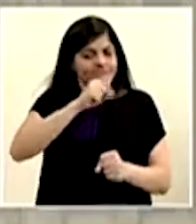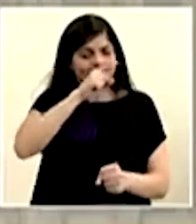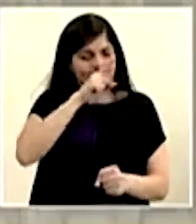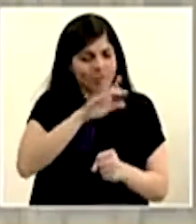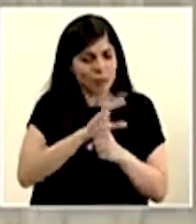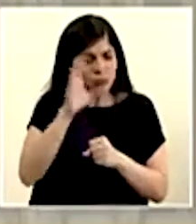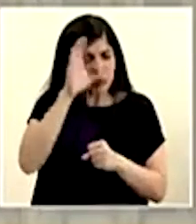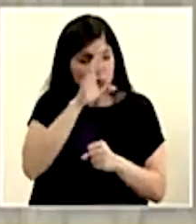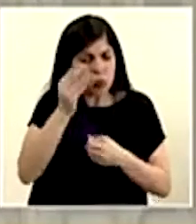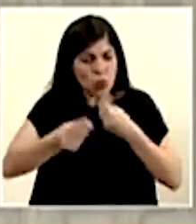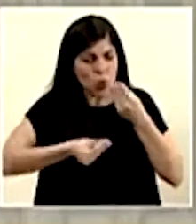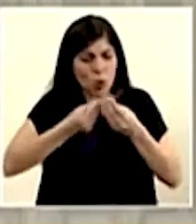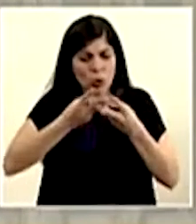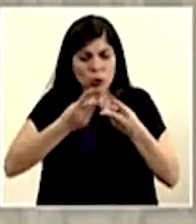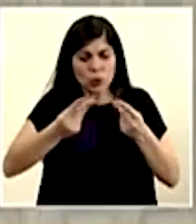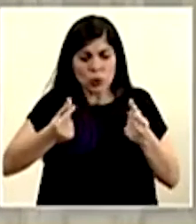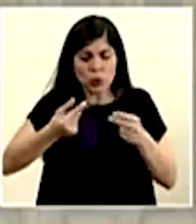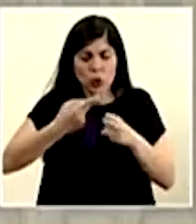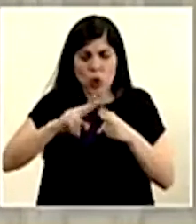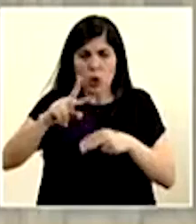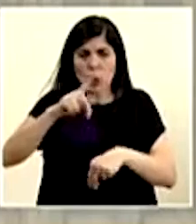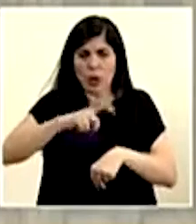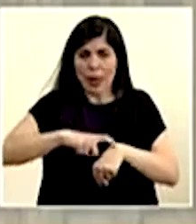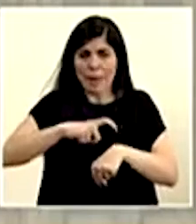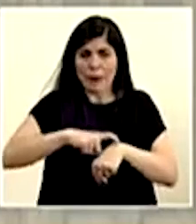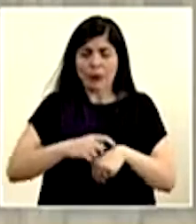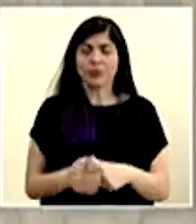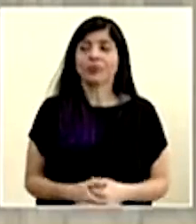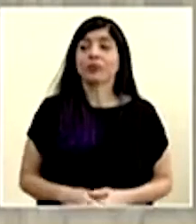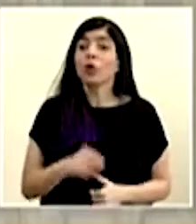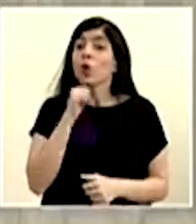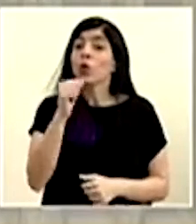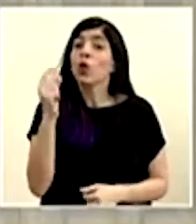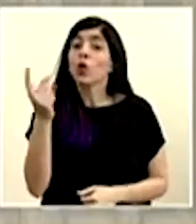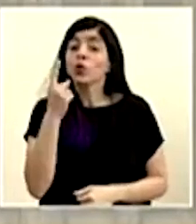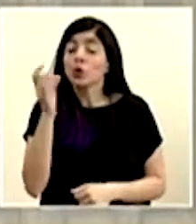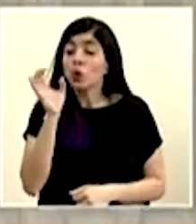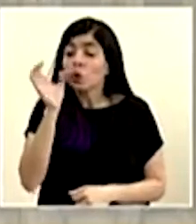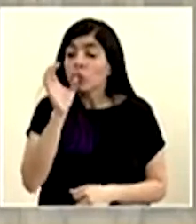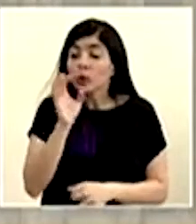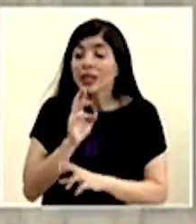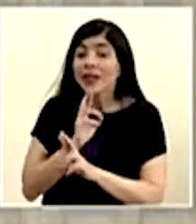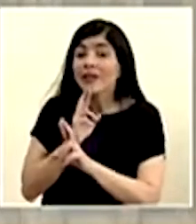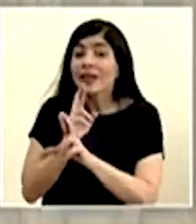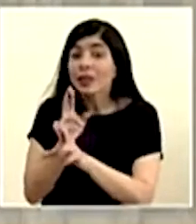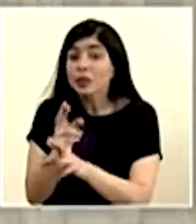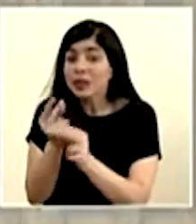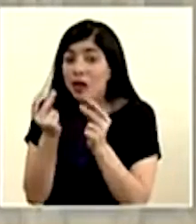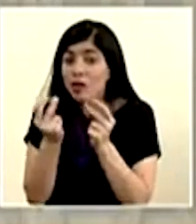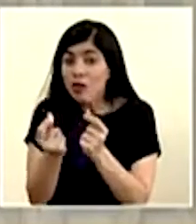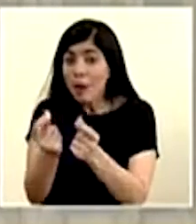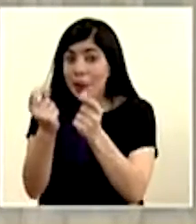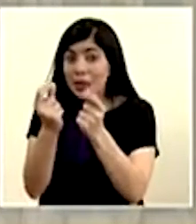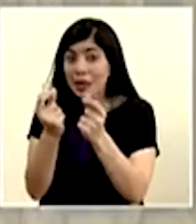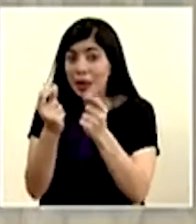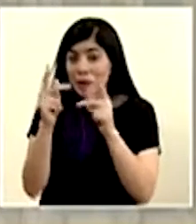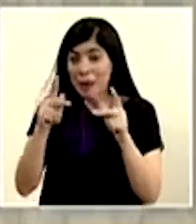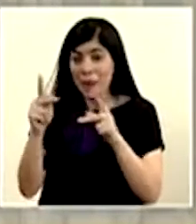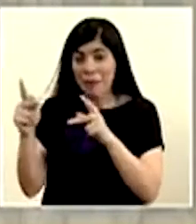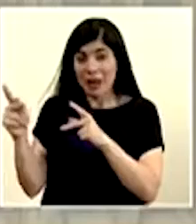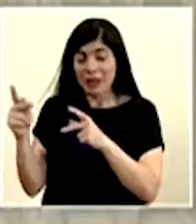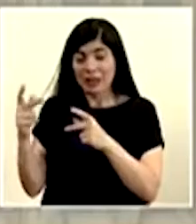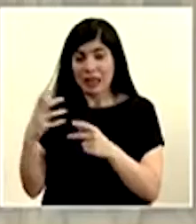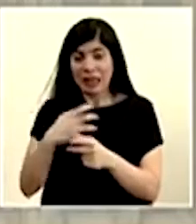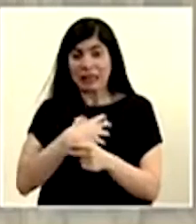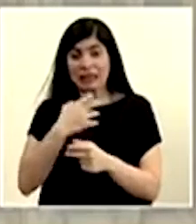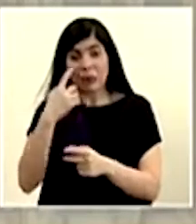solución lo más prontamente posible. No sólo tratamos de generar una respuesta expedita para las personas afectadas, sino que